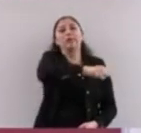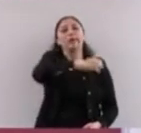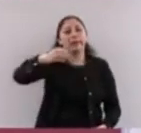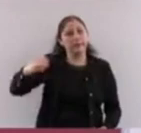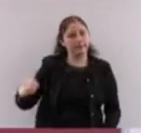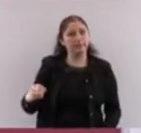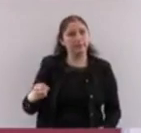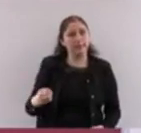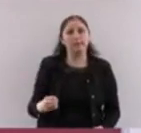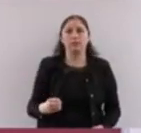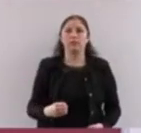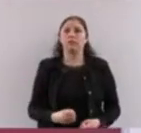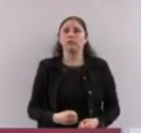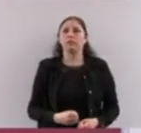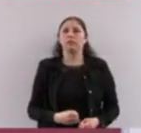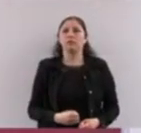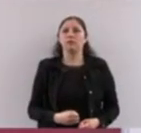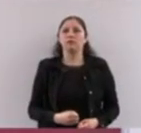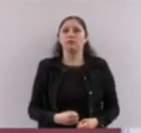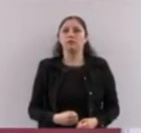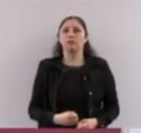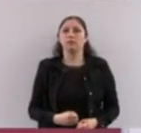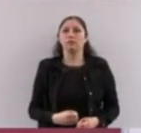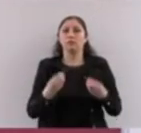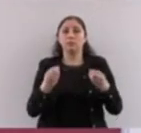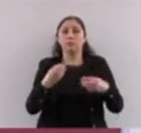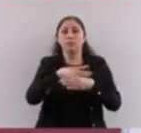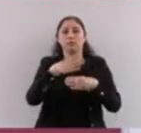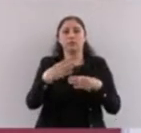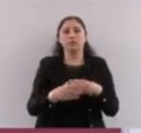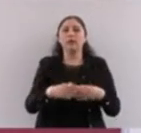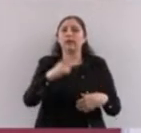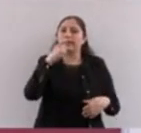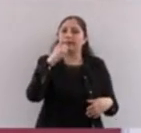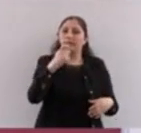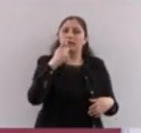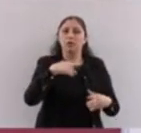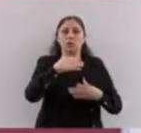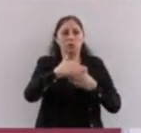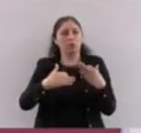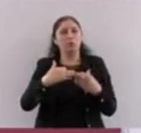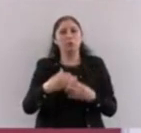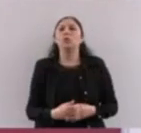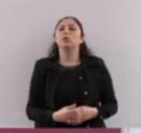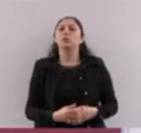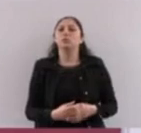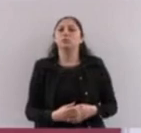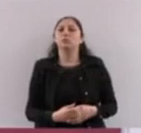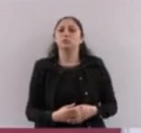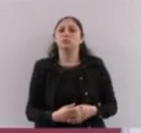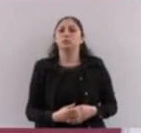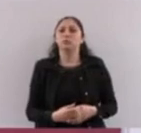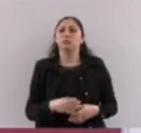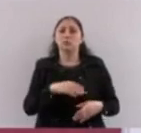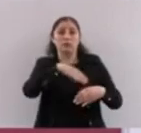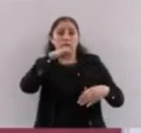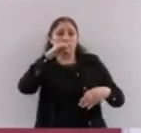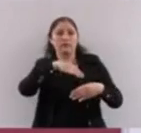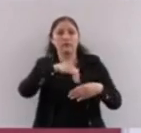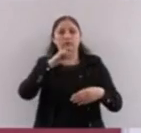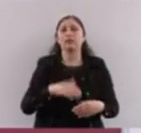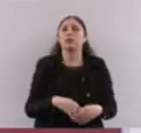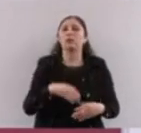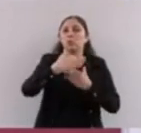en muchas cosas, pero más en temas de los dineros. Y hicimos un presupuesto desde el 2021